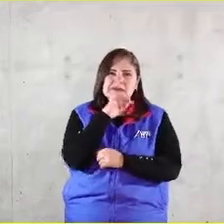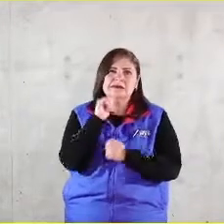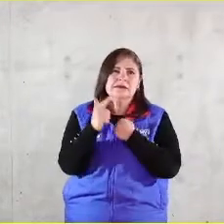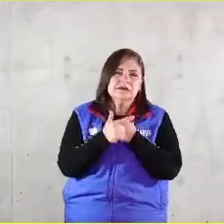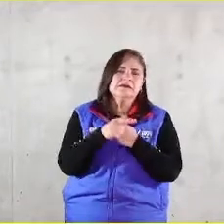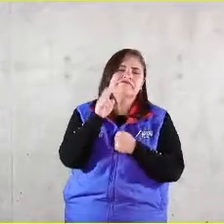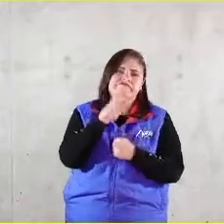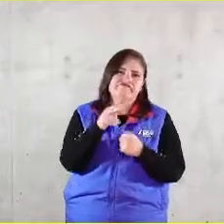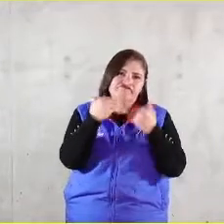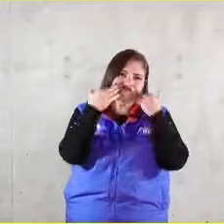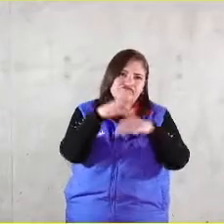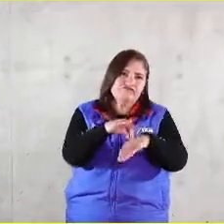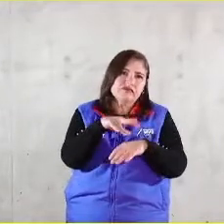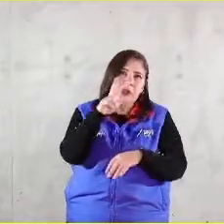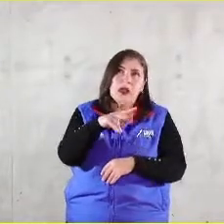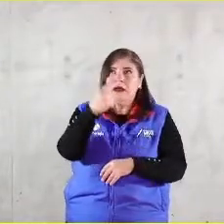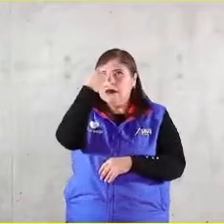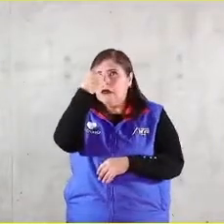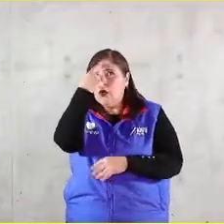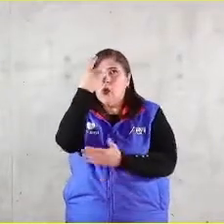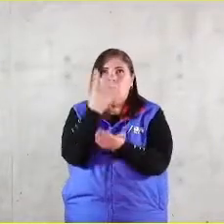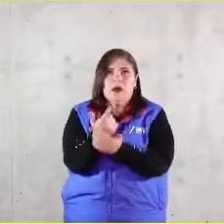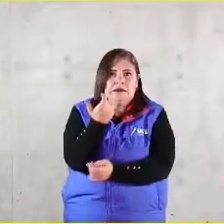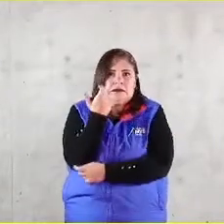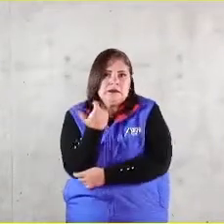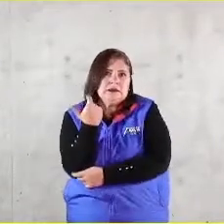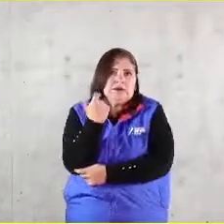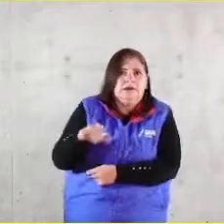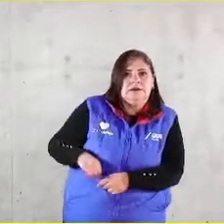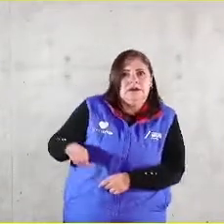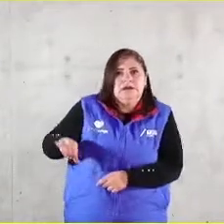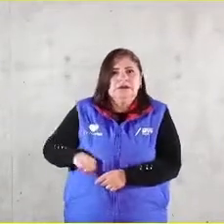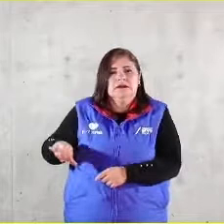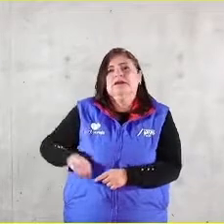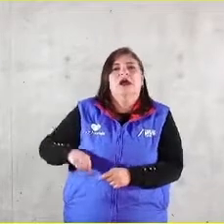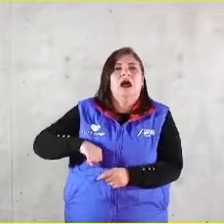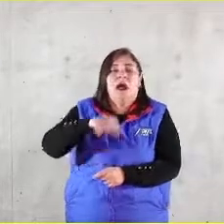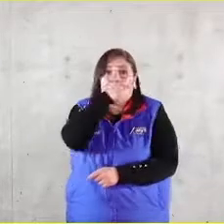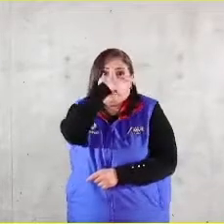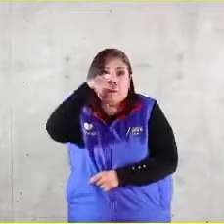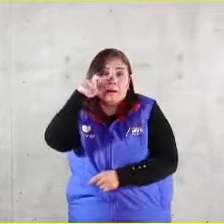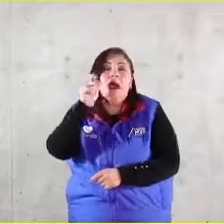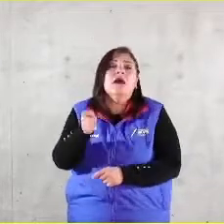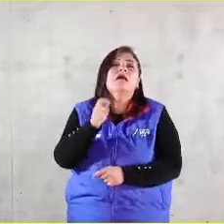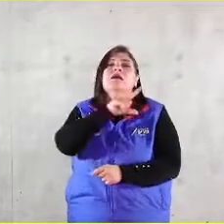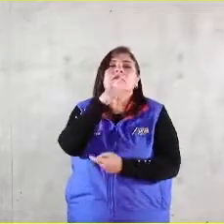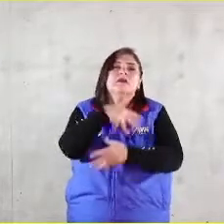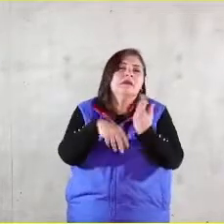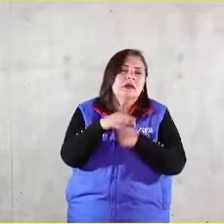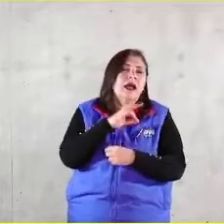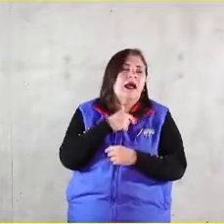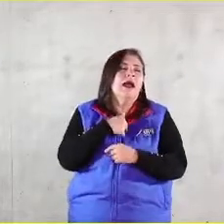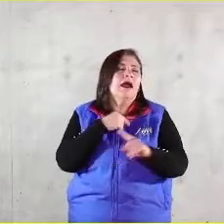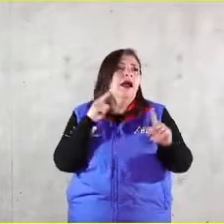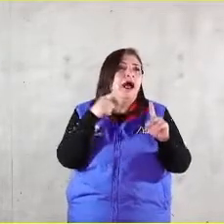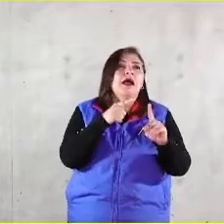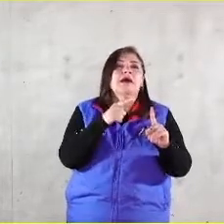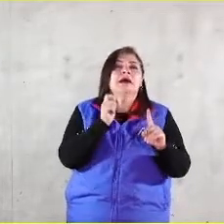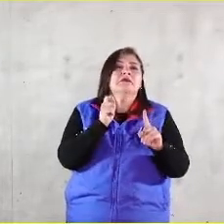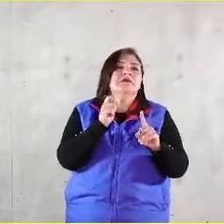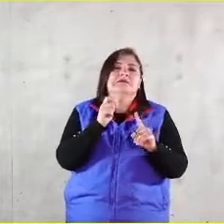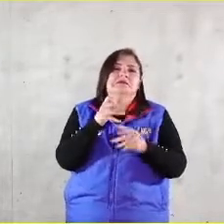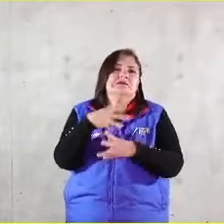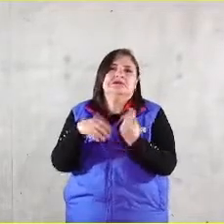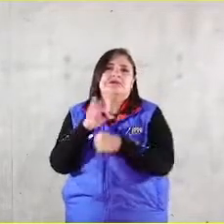solamente se busca el interés económico, uno busca, por desgracia, la mejor manera de lograrlo y ahí la corrupción se ha hecho